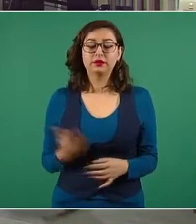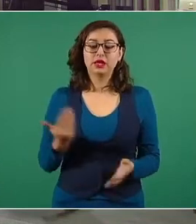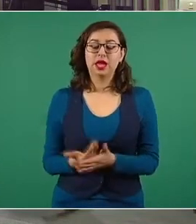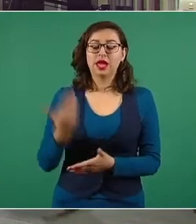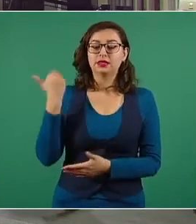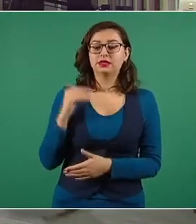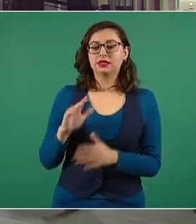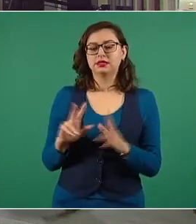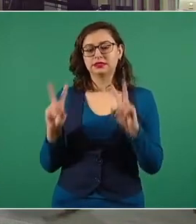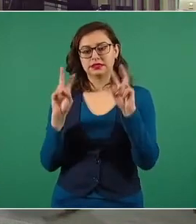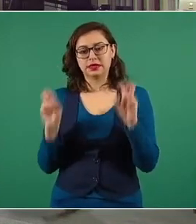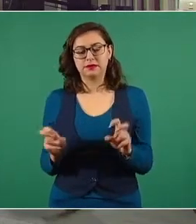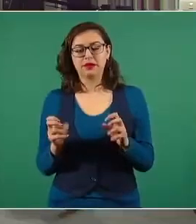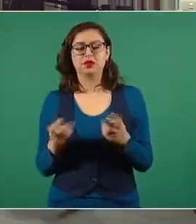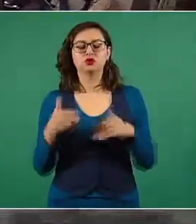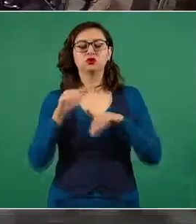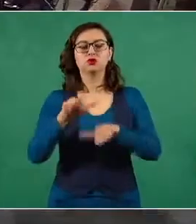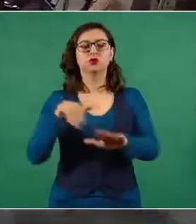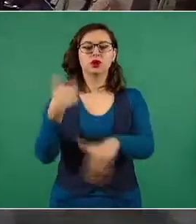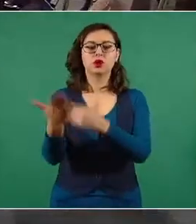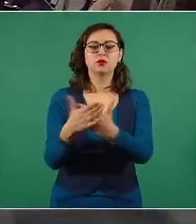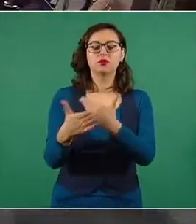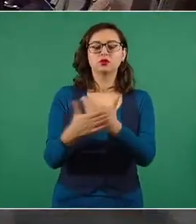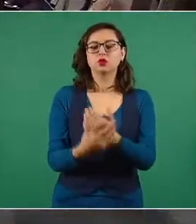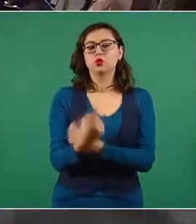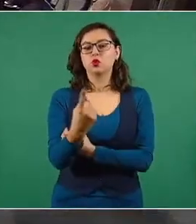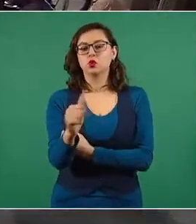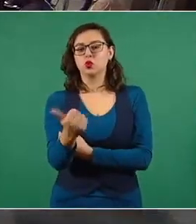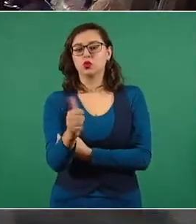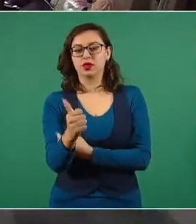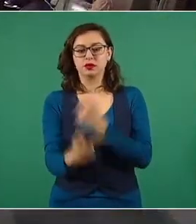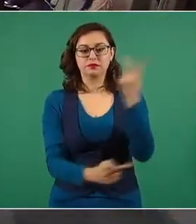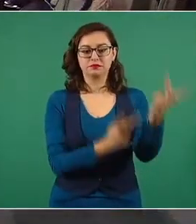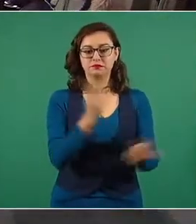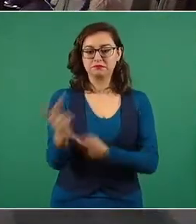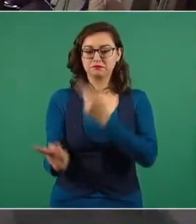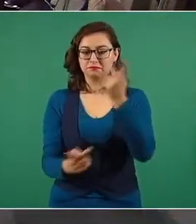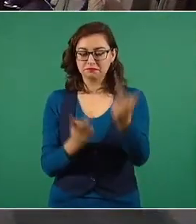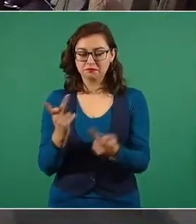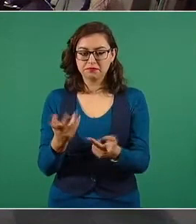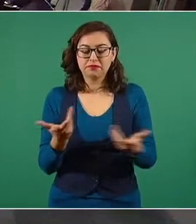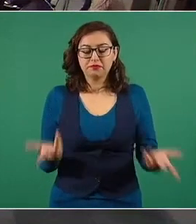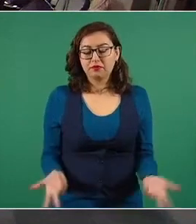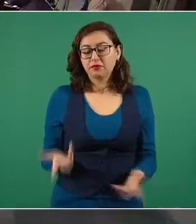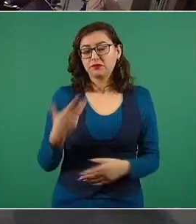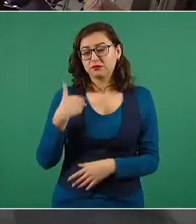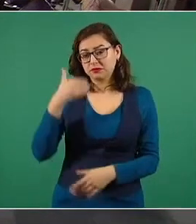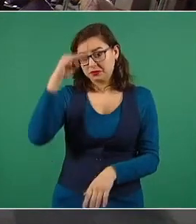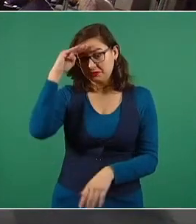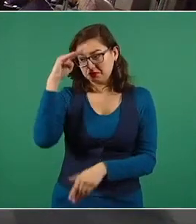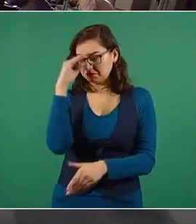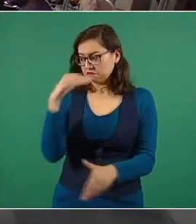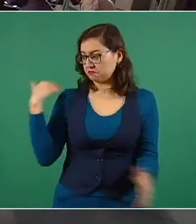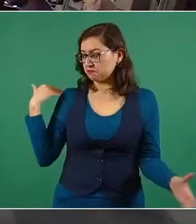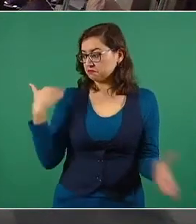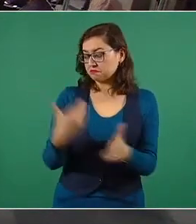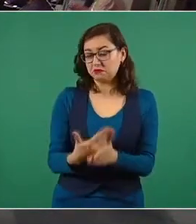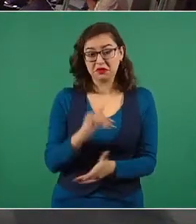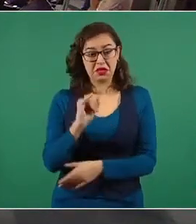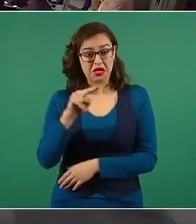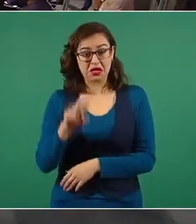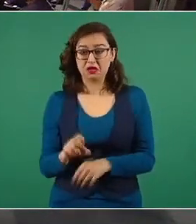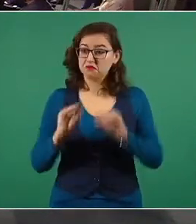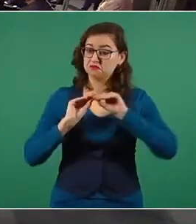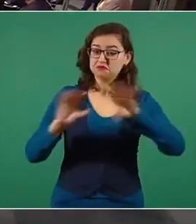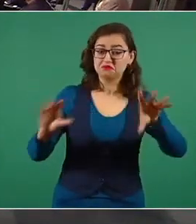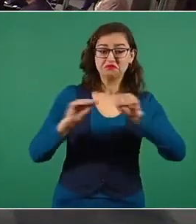bueno, en estos últimos días hemos visto que el INE no la ha promocionado o si se ha hecho ha sido al mínimo y hay muchas